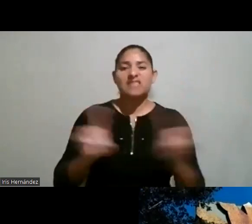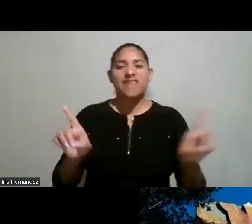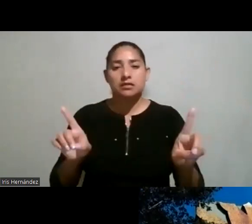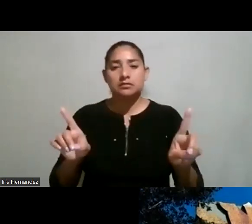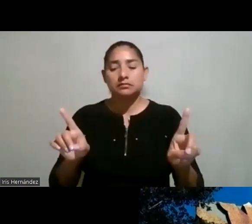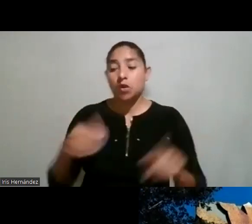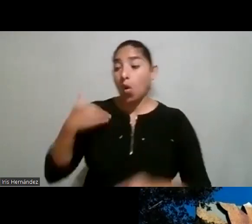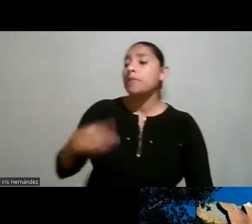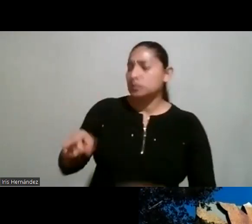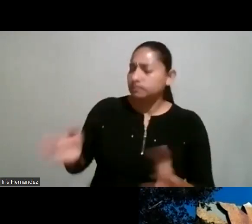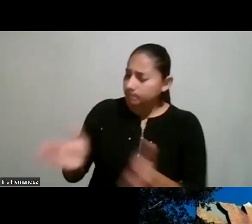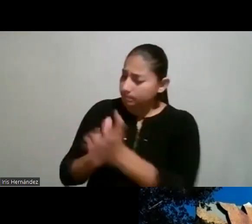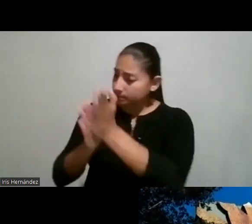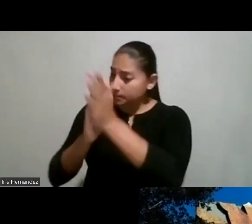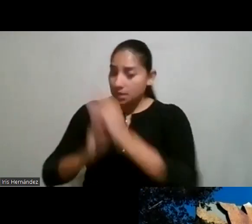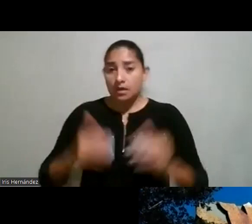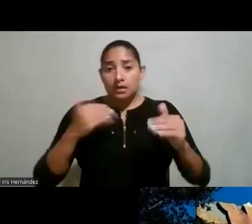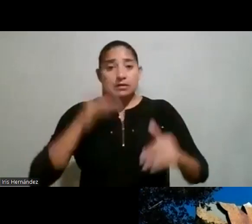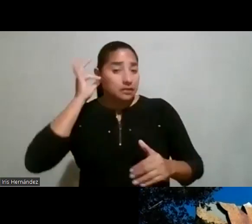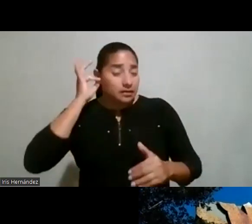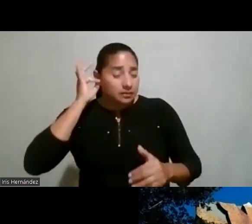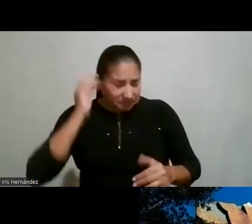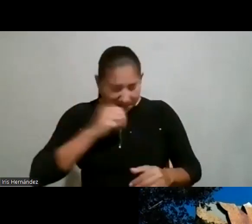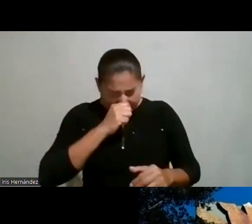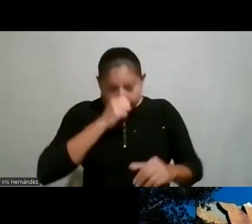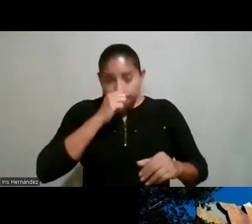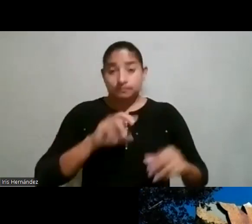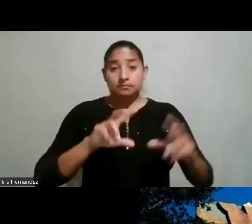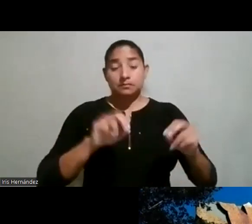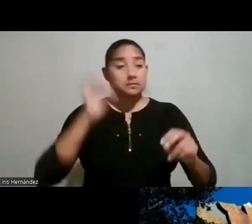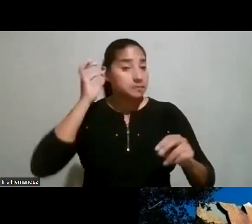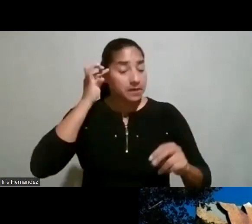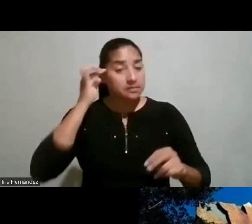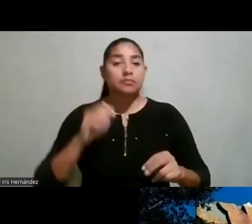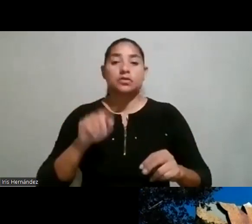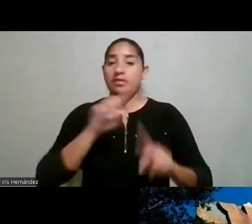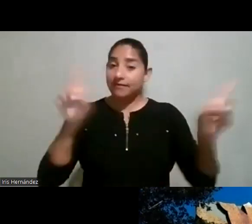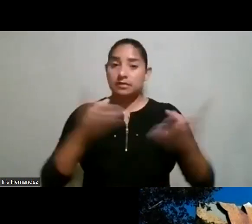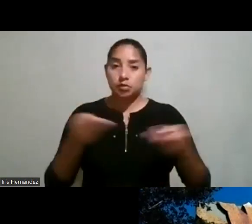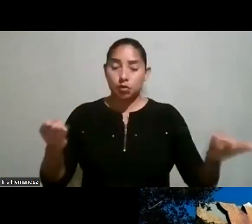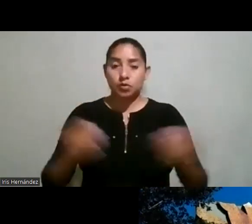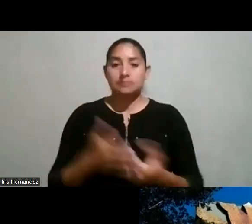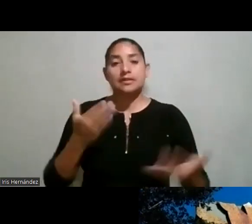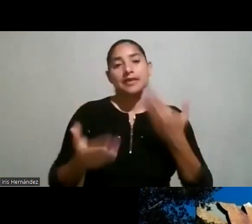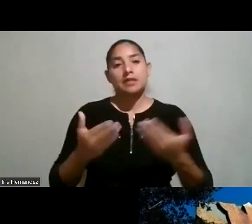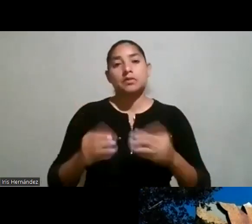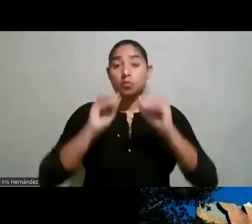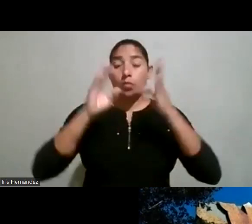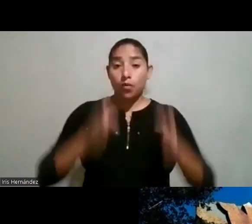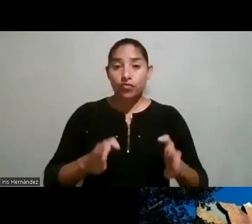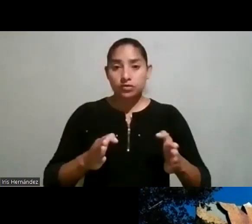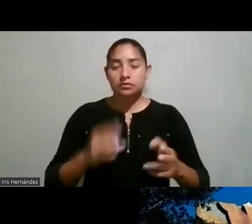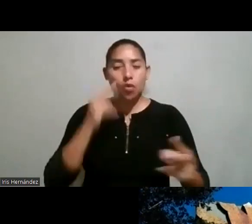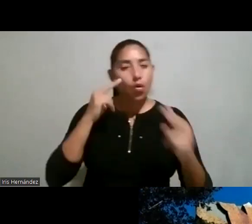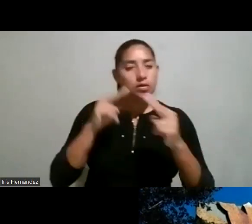porque al hombre si le damos algunas opciones de ingeniería y a la mujer pensamos generalmente otras cosas verdad quizás como docentes aunque no